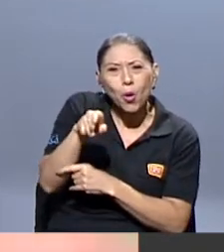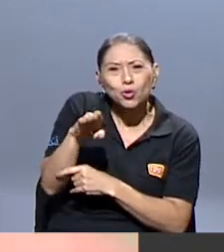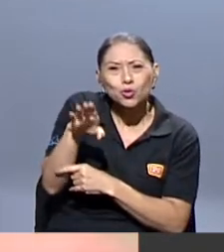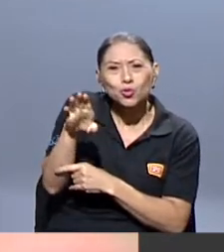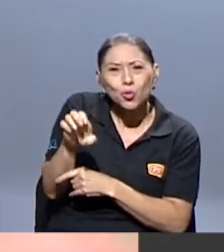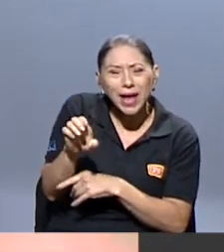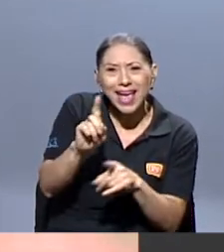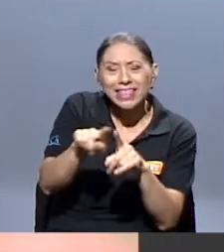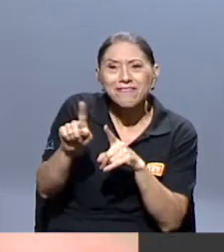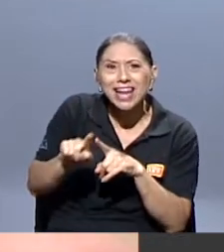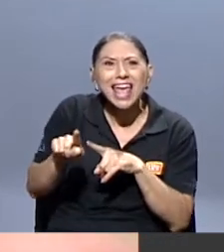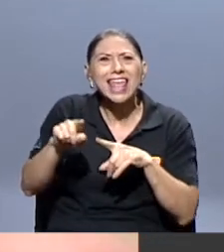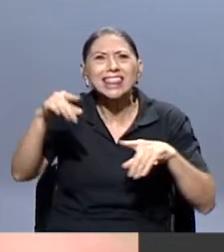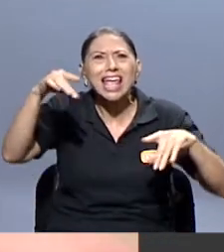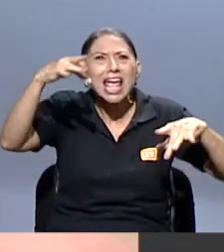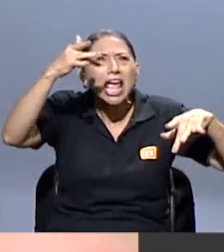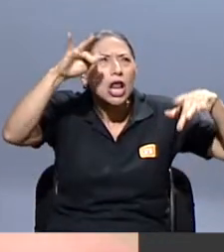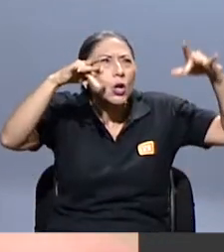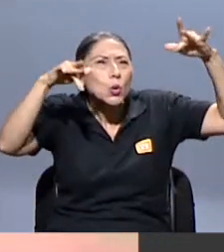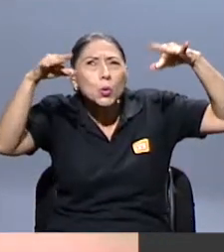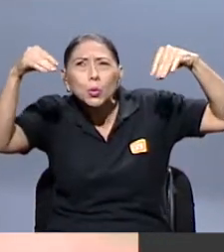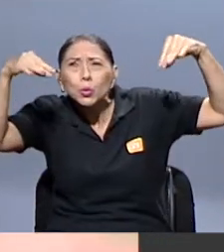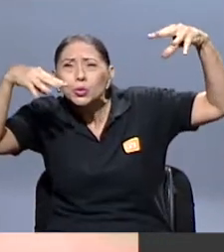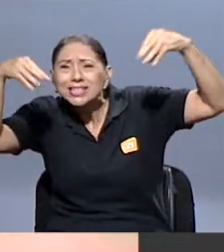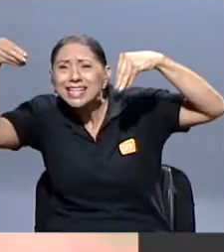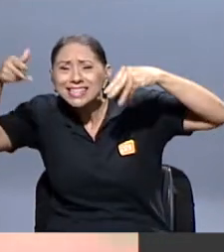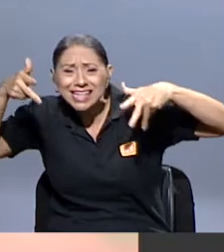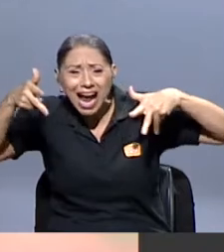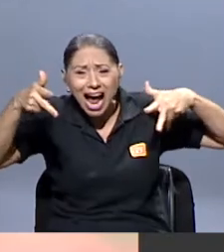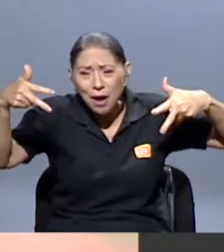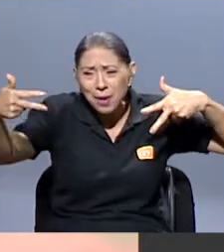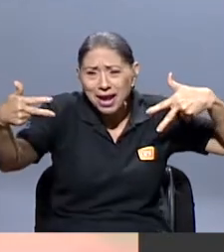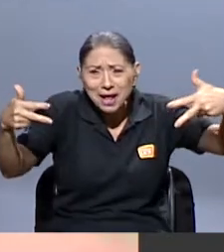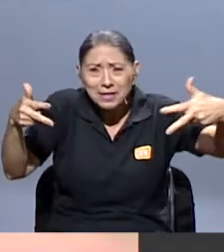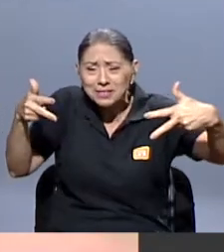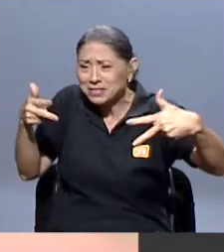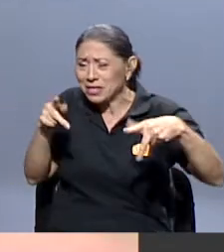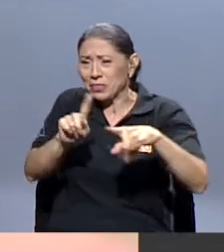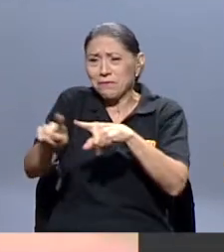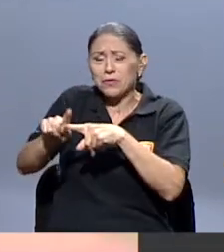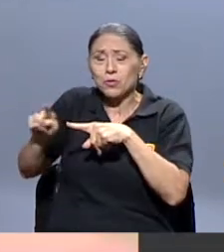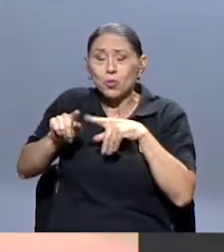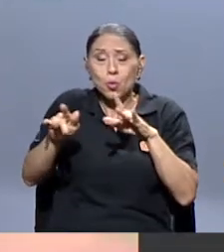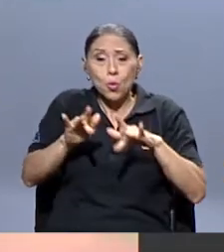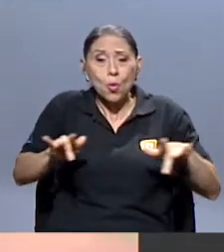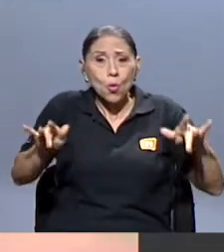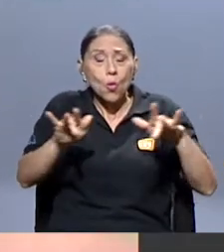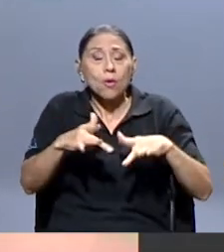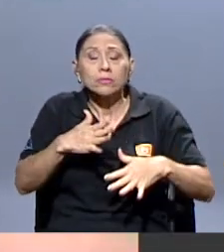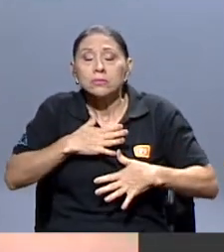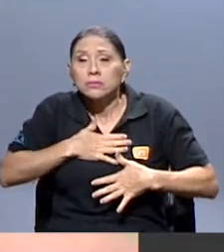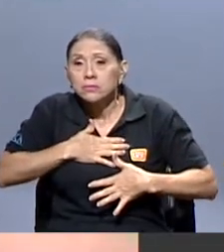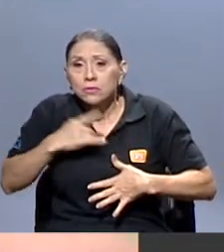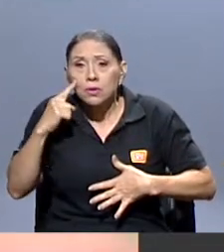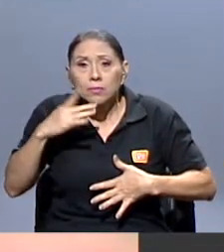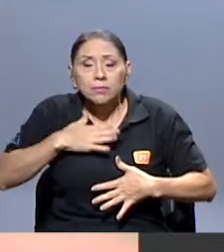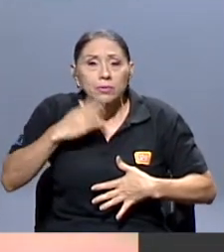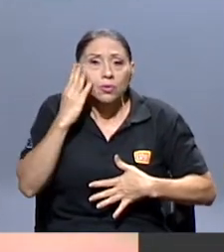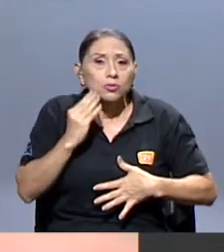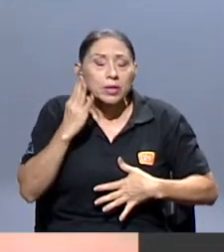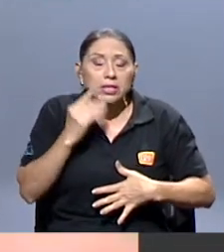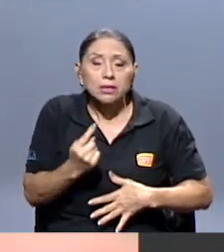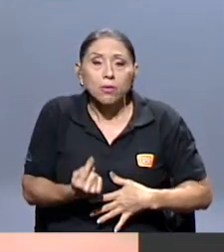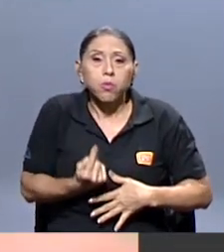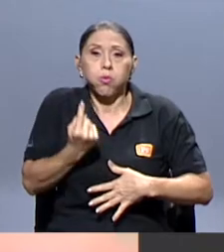grabar ahí que luces, que cámaras, que reflectores y todo eso, para mí fue una experiencia demasiado única y que la voy a guardar por